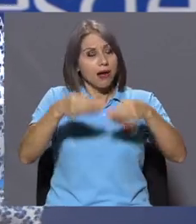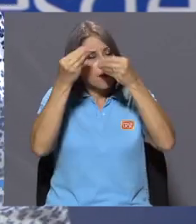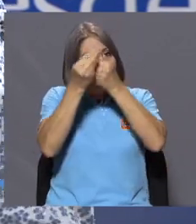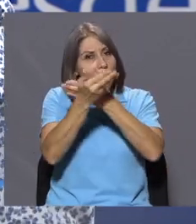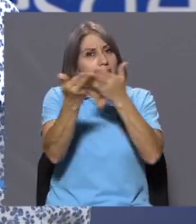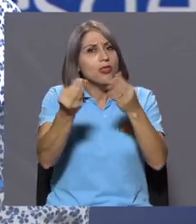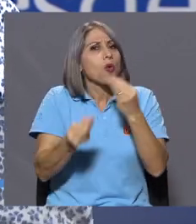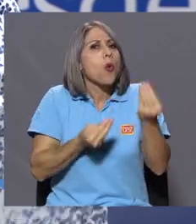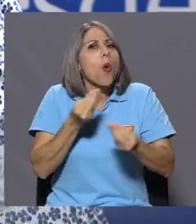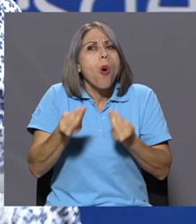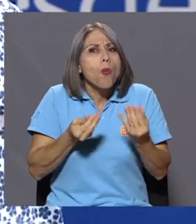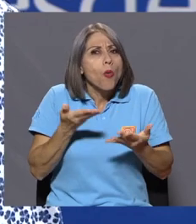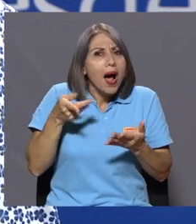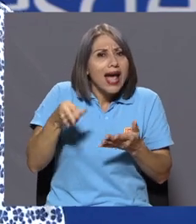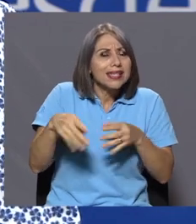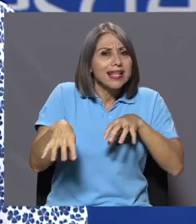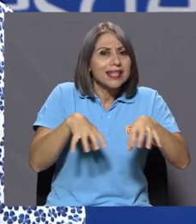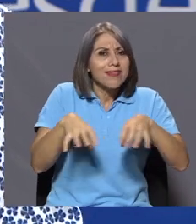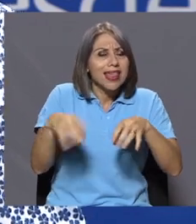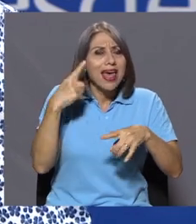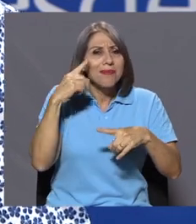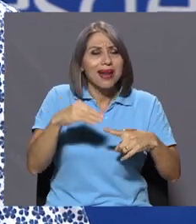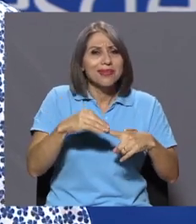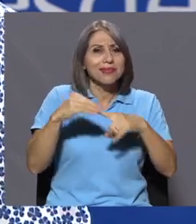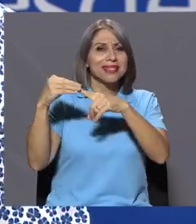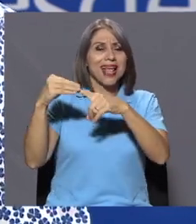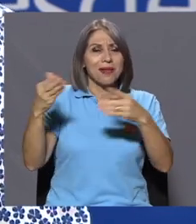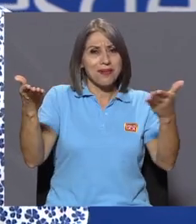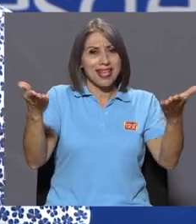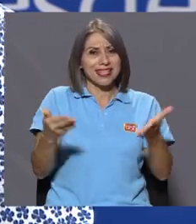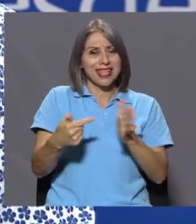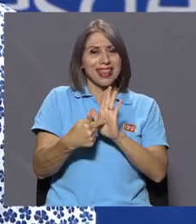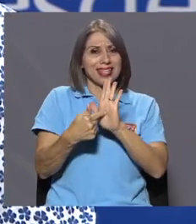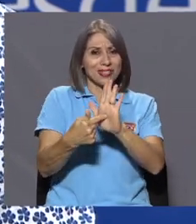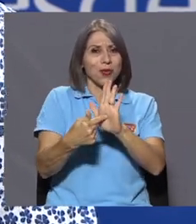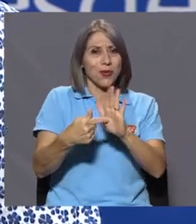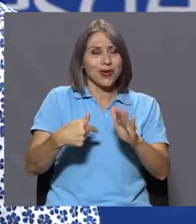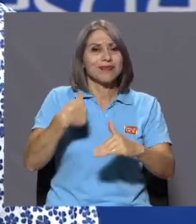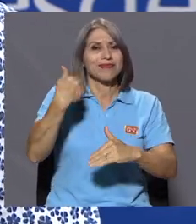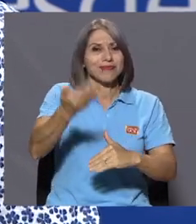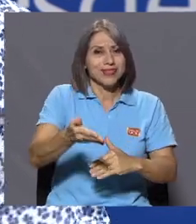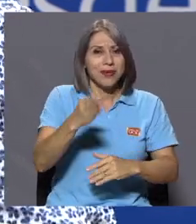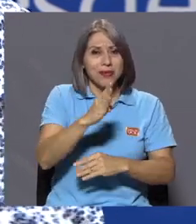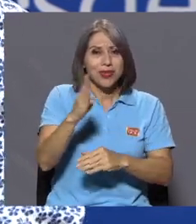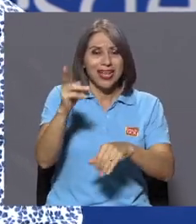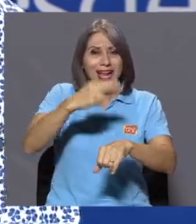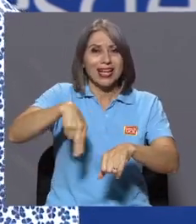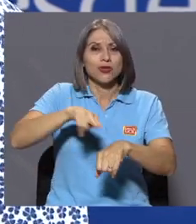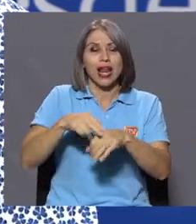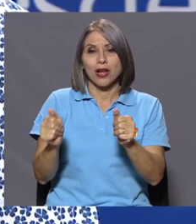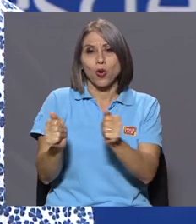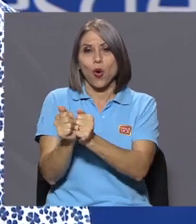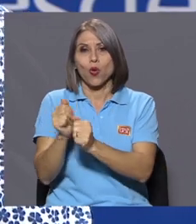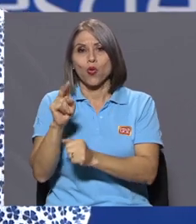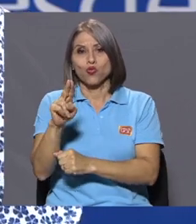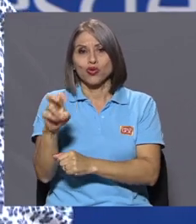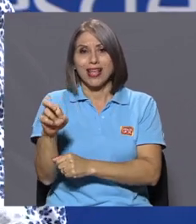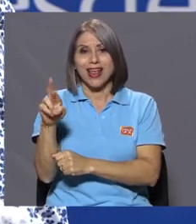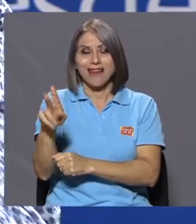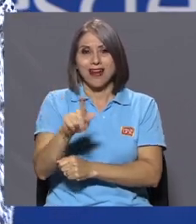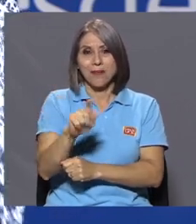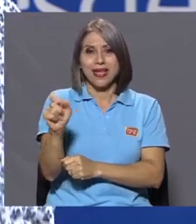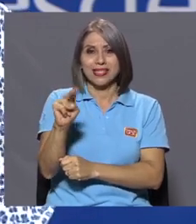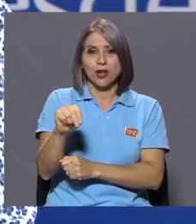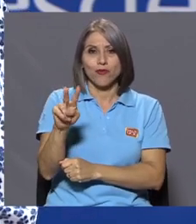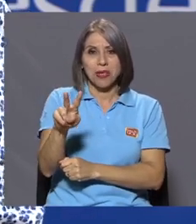va esta convocatoria para esta especial presentación que van a hacer en la Biblioteca Nacional junto con la UCR en el mes de noviembre.